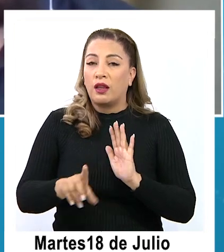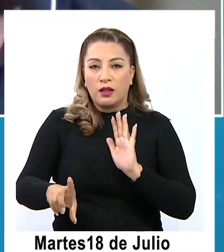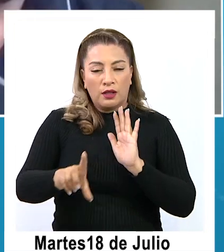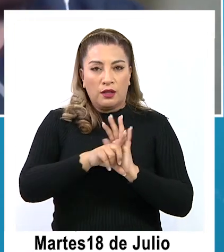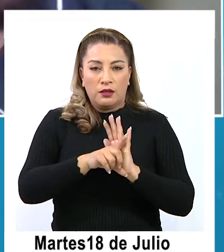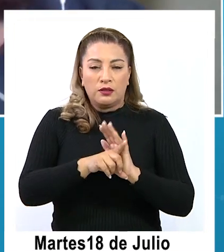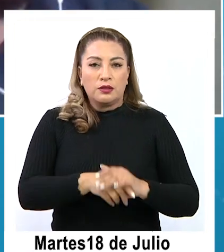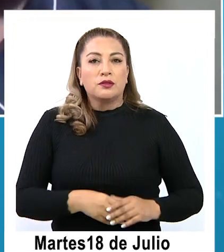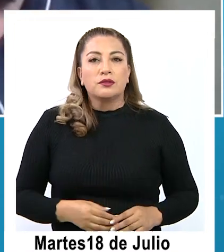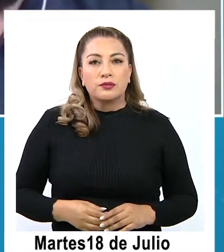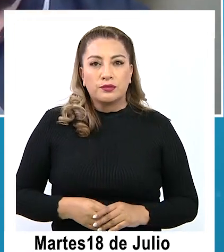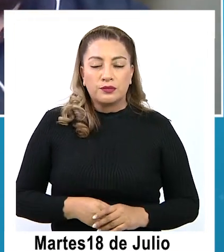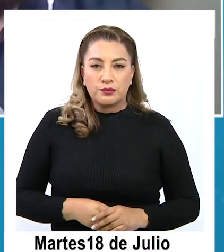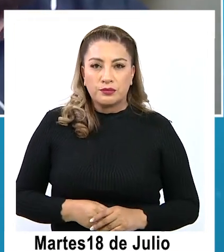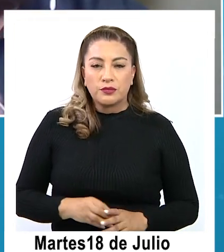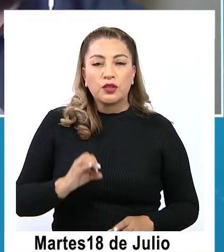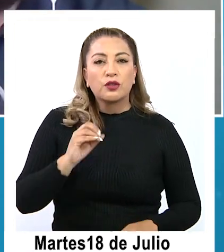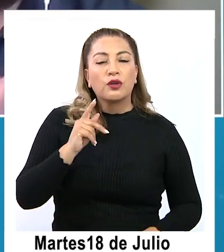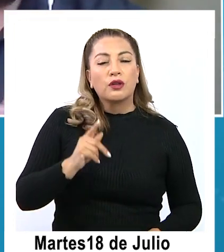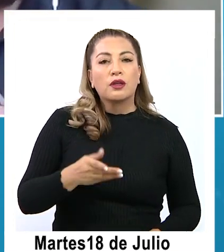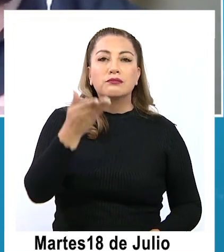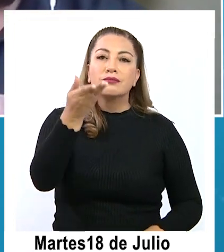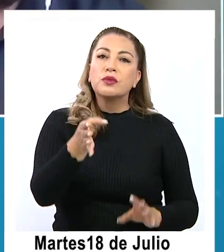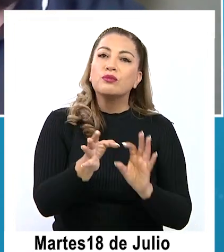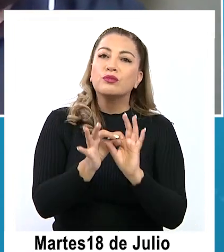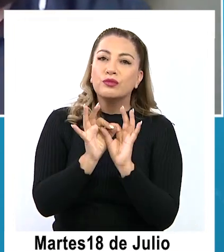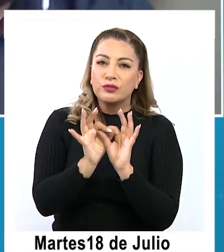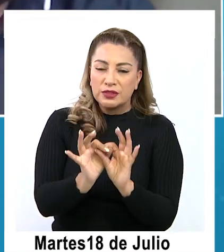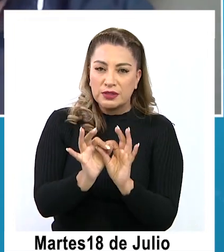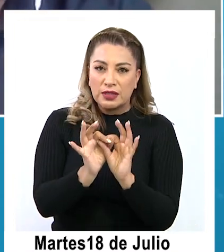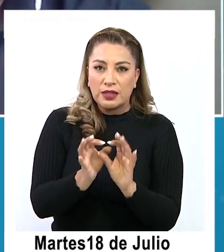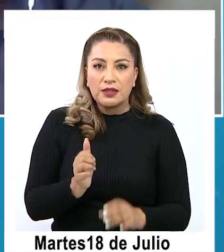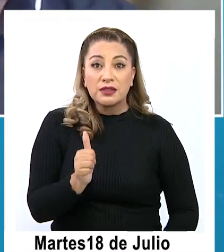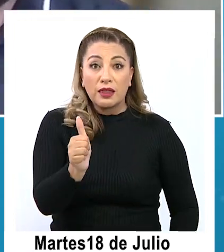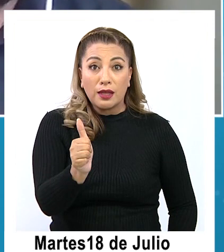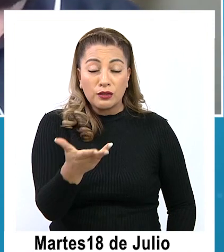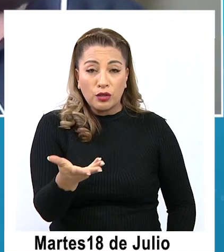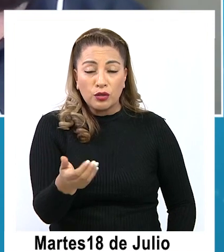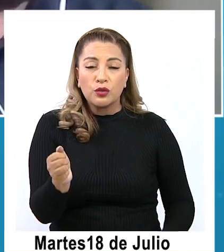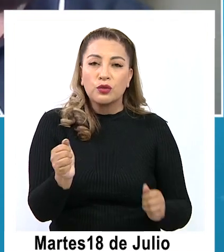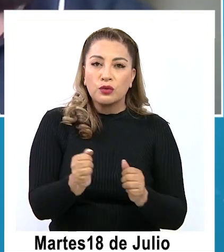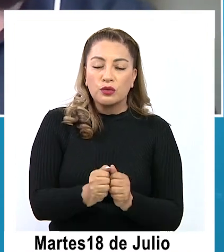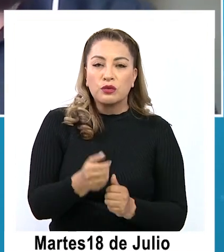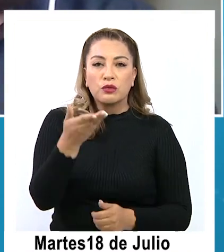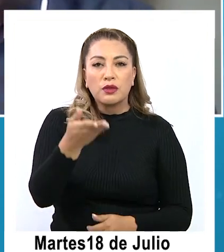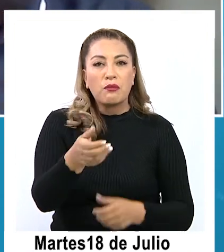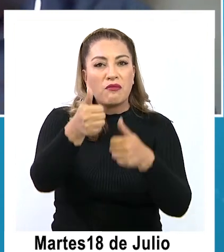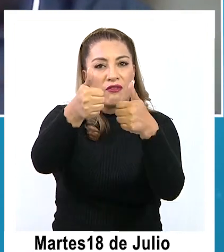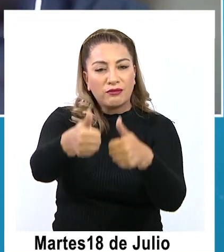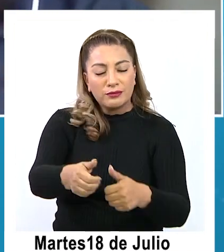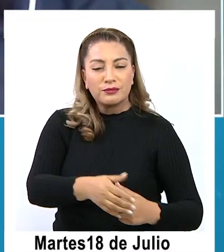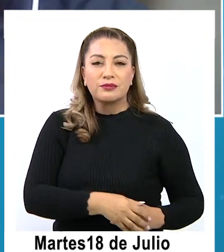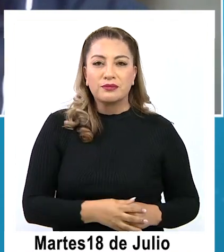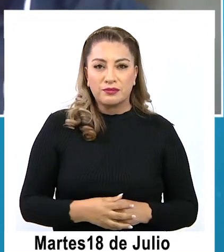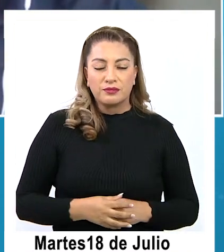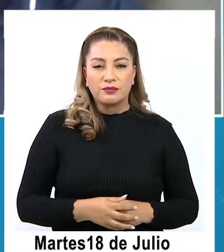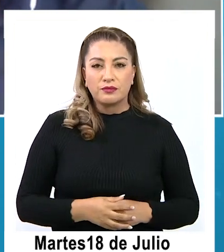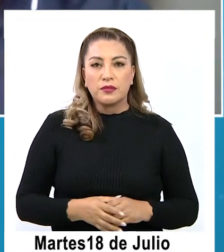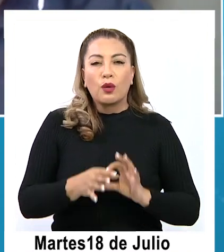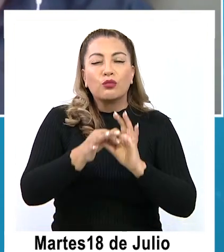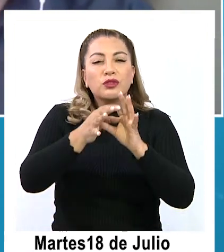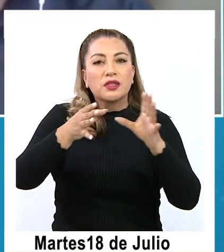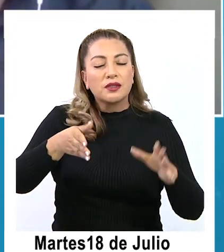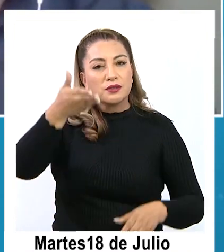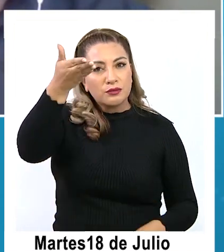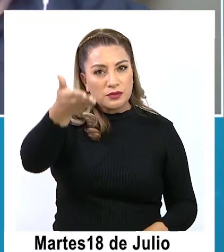del consumidor. Ok, muchas gracias director por haber estado con nosotros, que esté muy bien. Muchas gracias